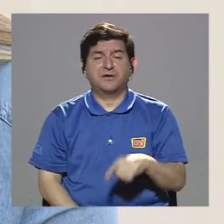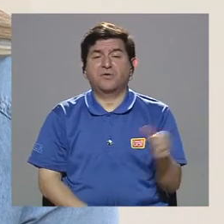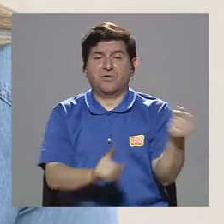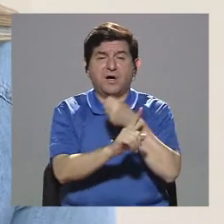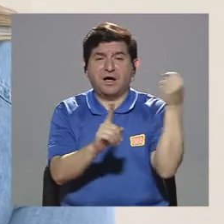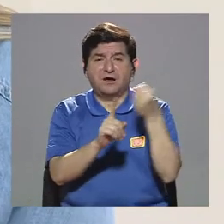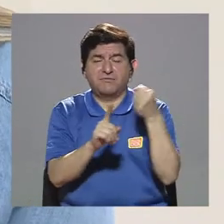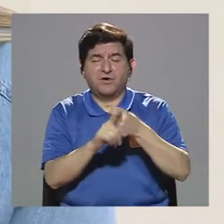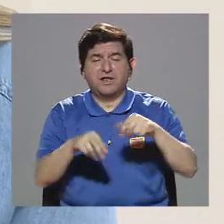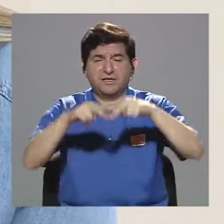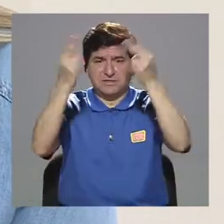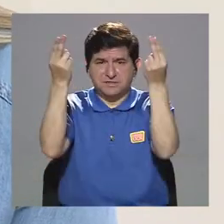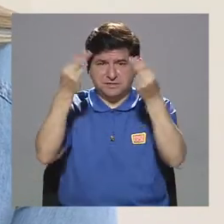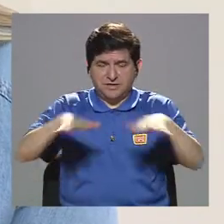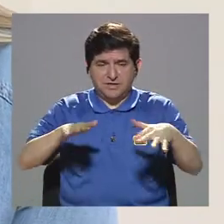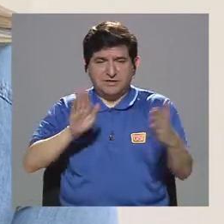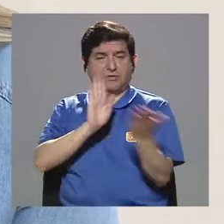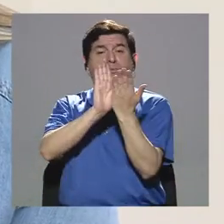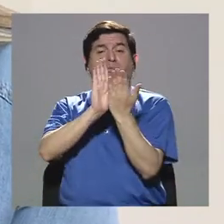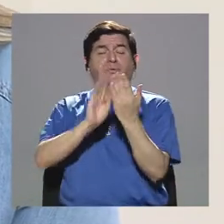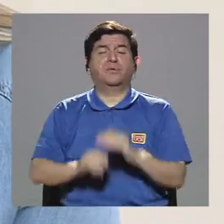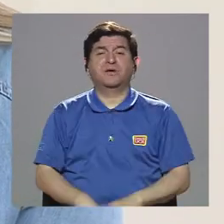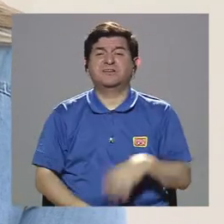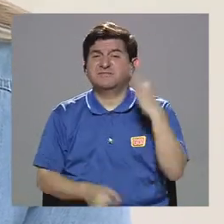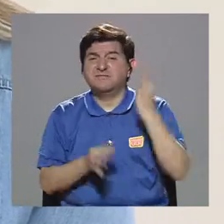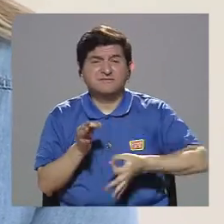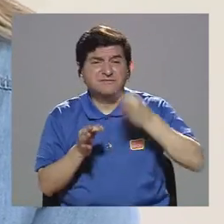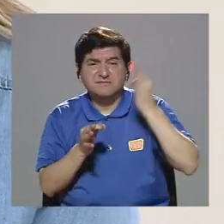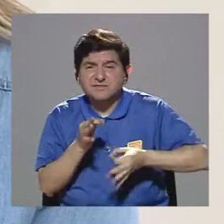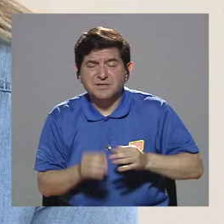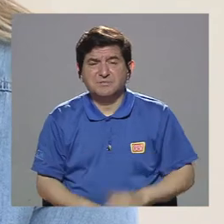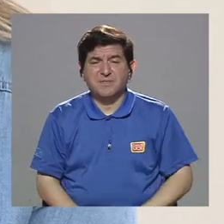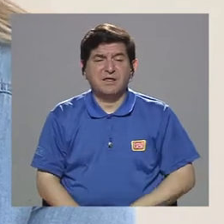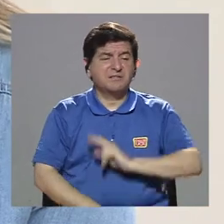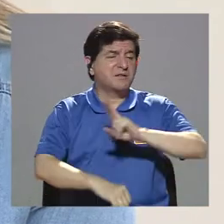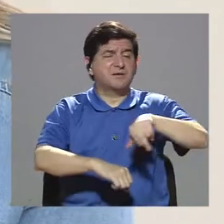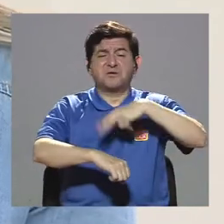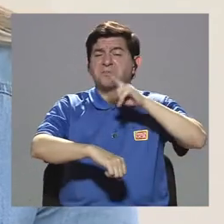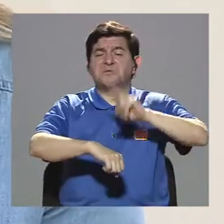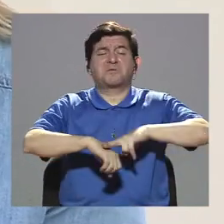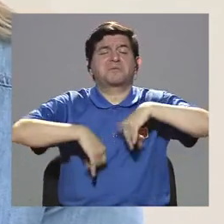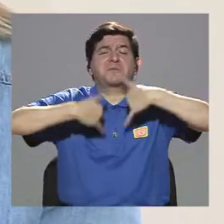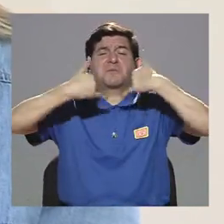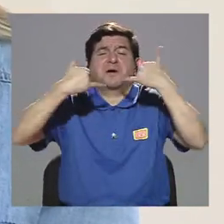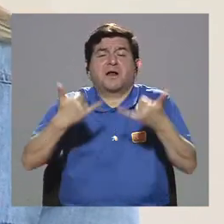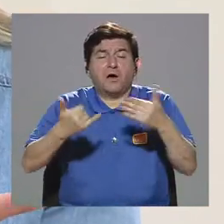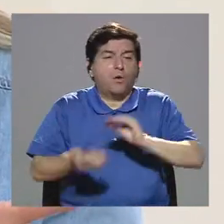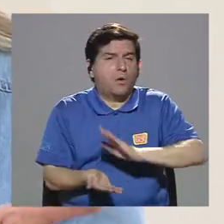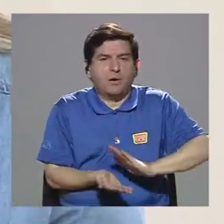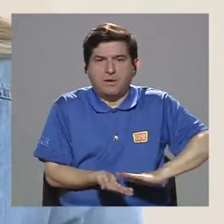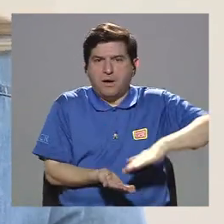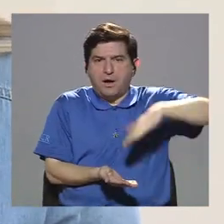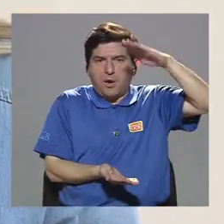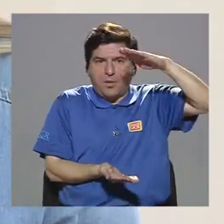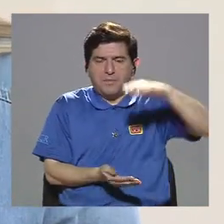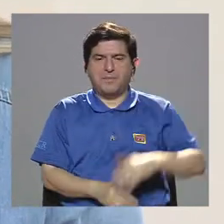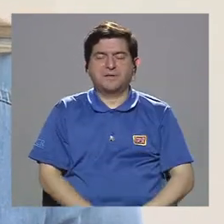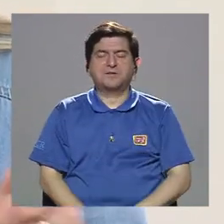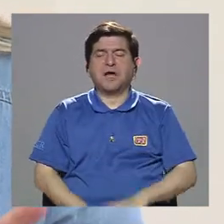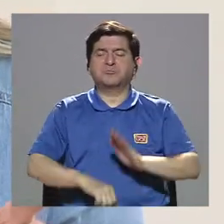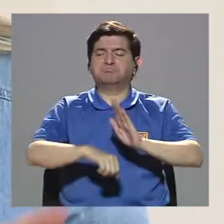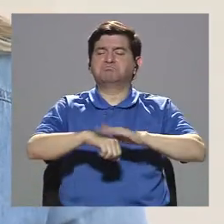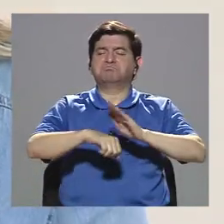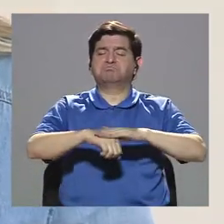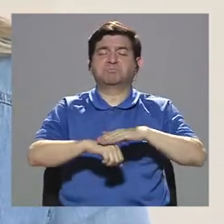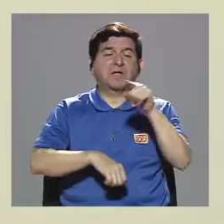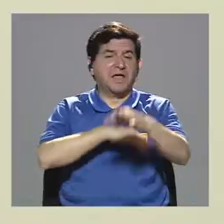internet es por el simple hecho que se naturaliza o se aumenta el umbral de tolerancia de